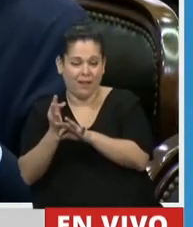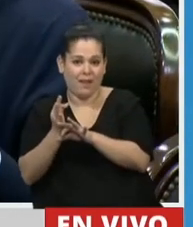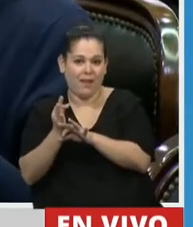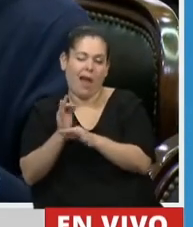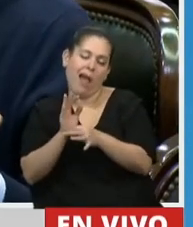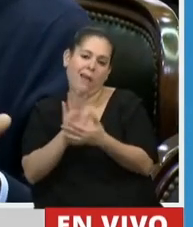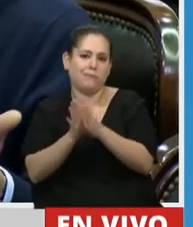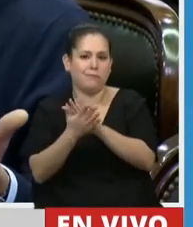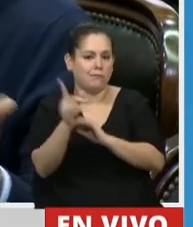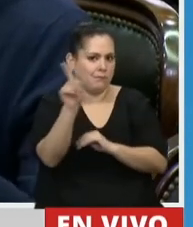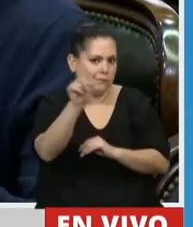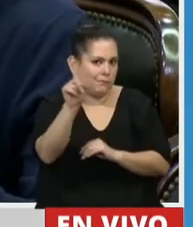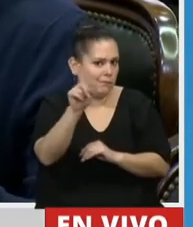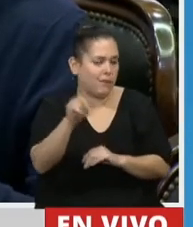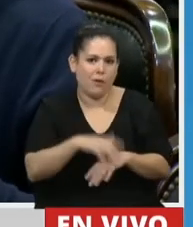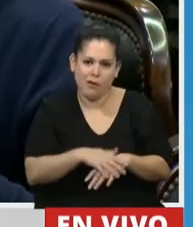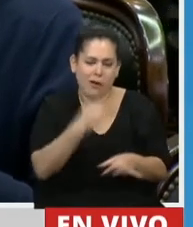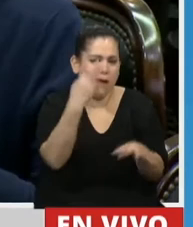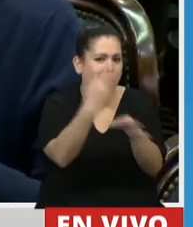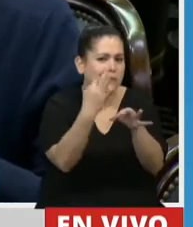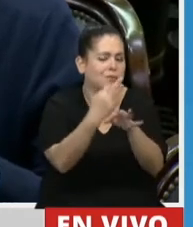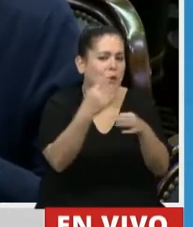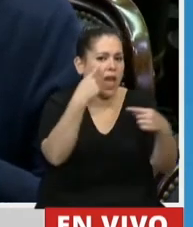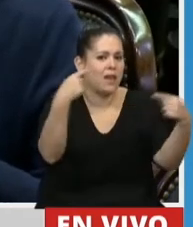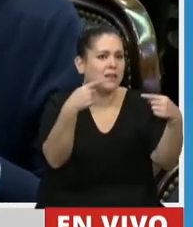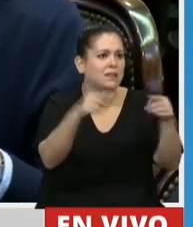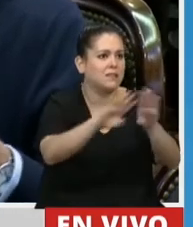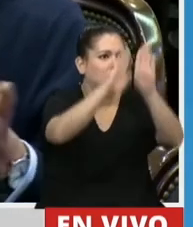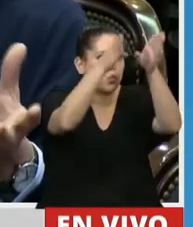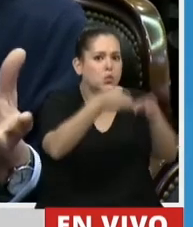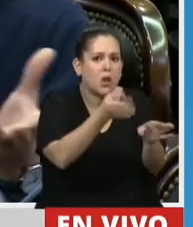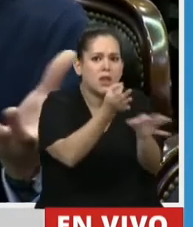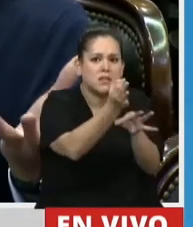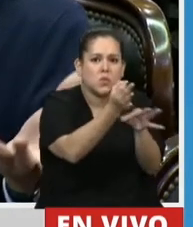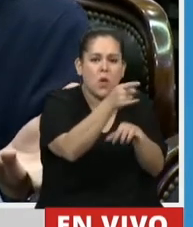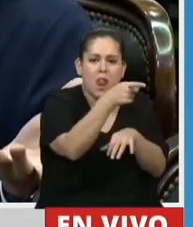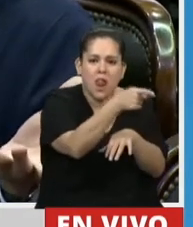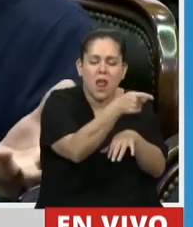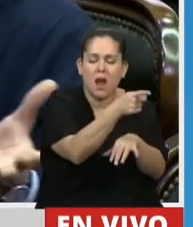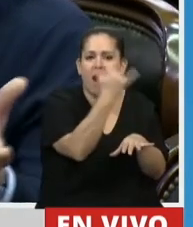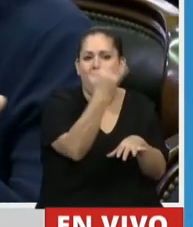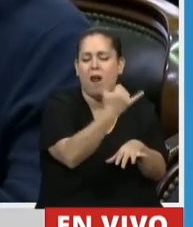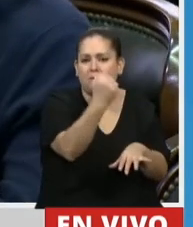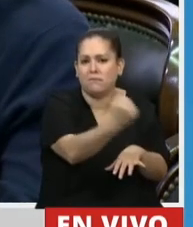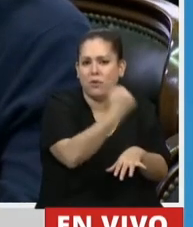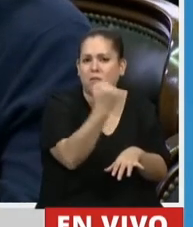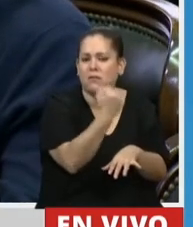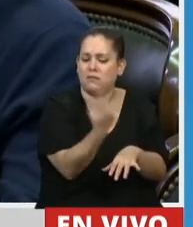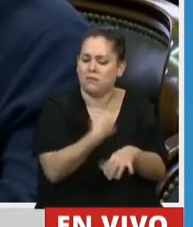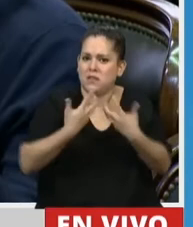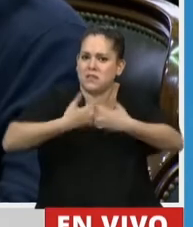la escuela como institución tiene una centralidad importantísima en nuestro sistema